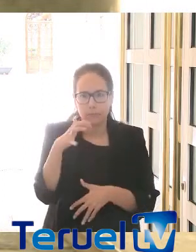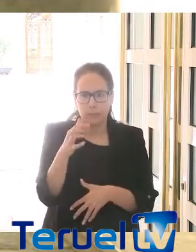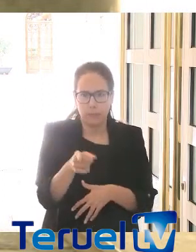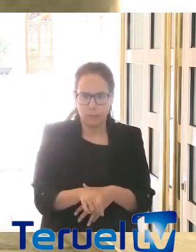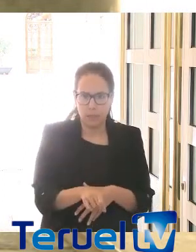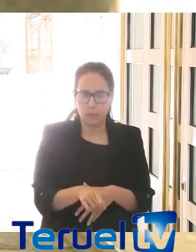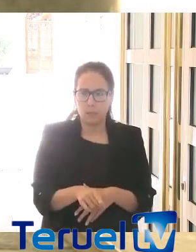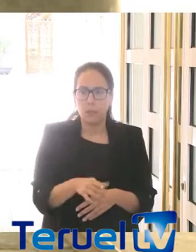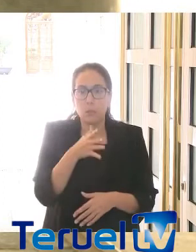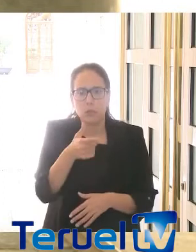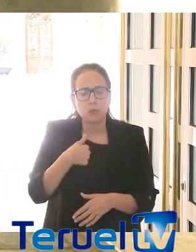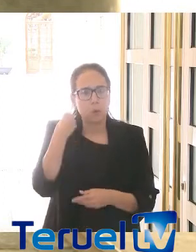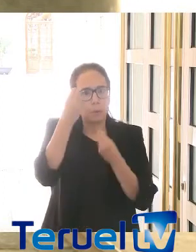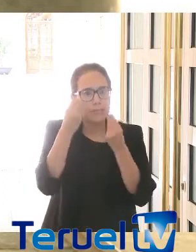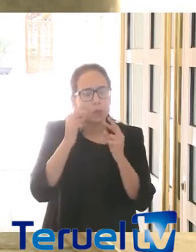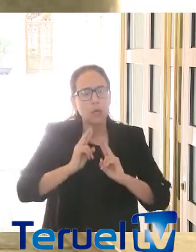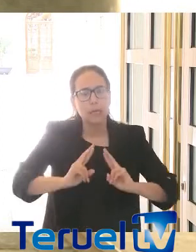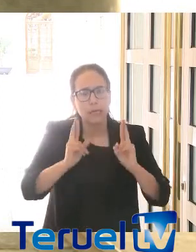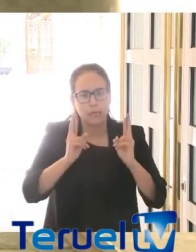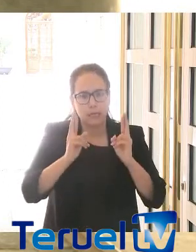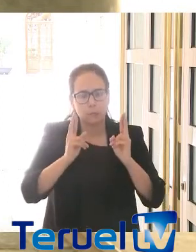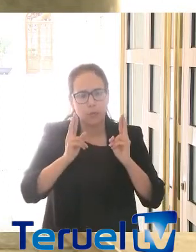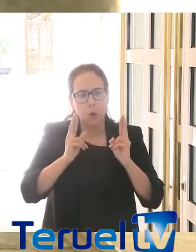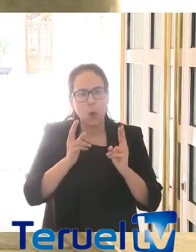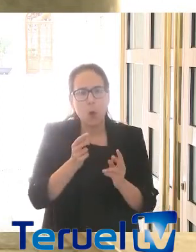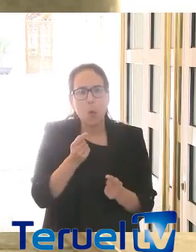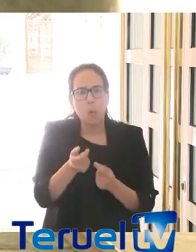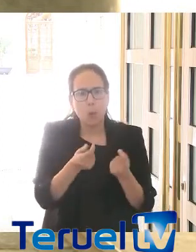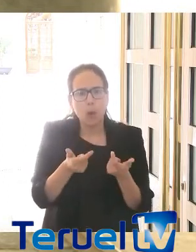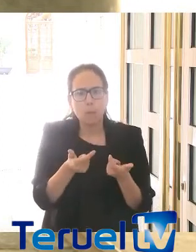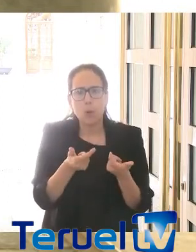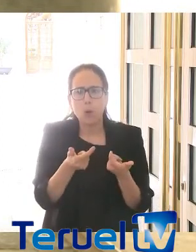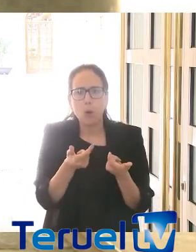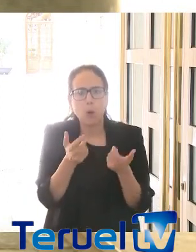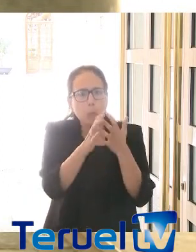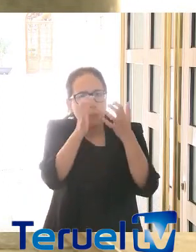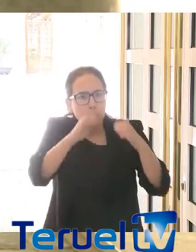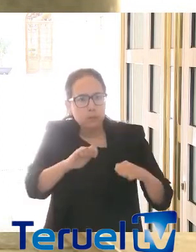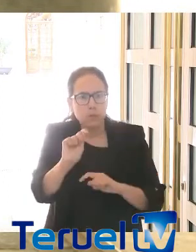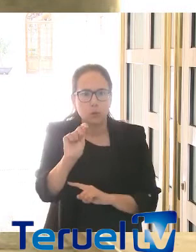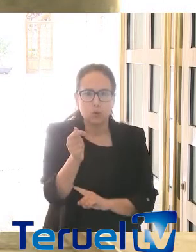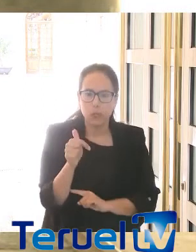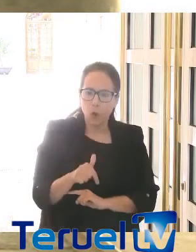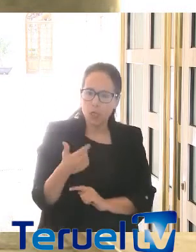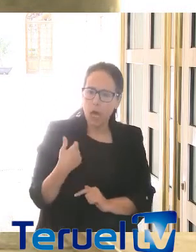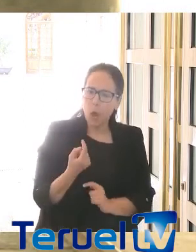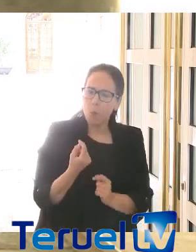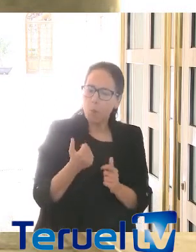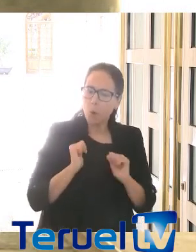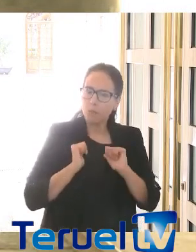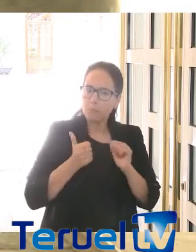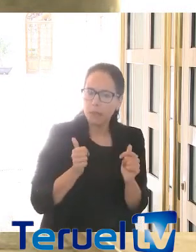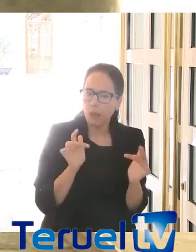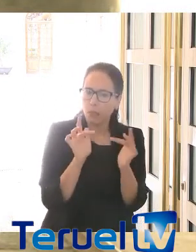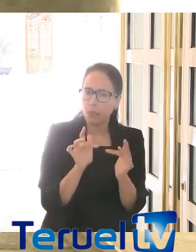Por lo tanto, creo y espero que podamos ir llegando a ciertos consensos. Hoy ha sido una toma de contacto primera,